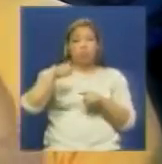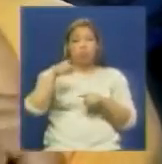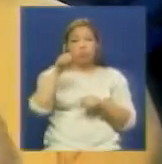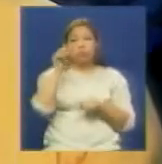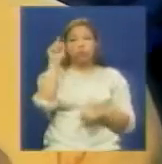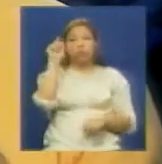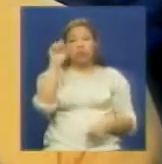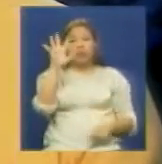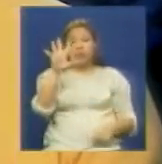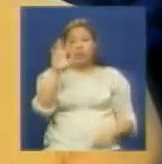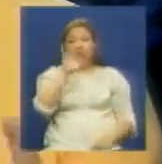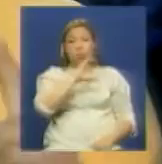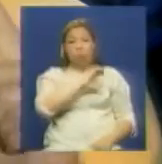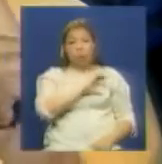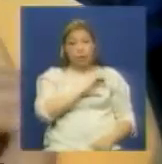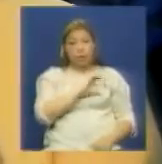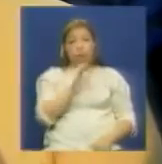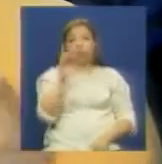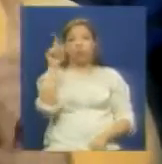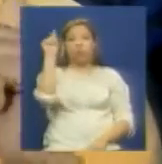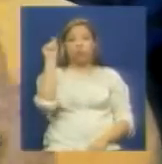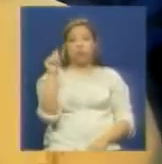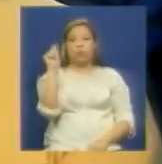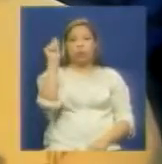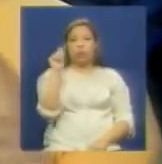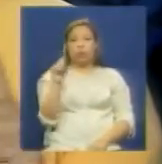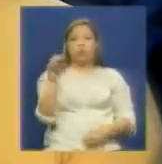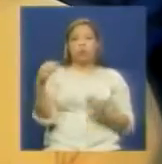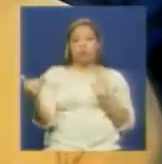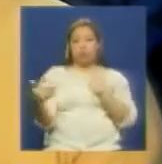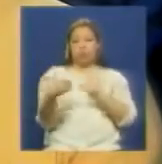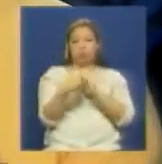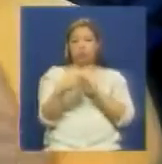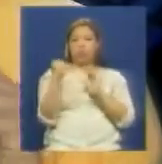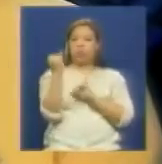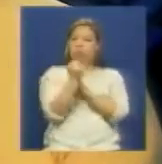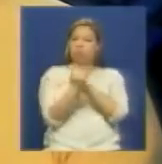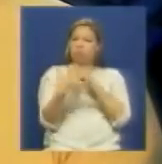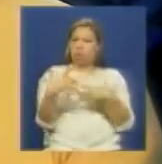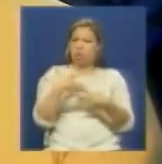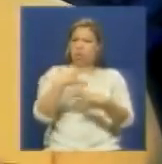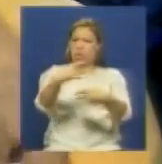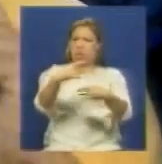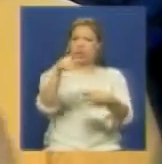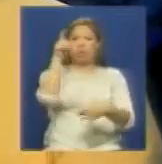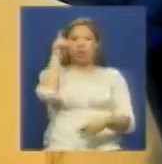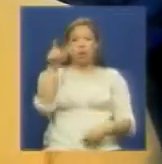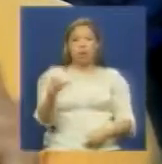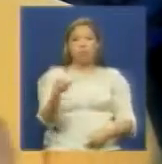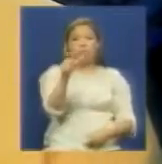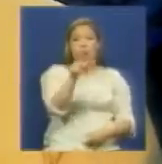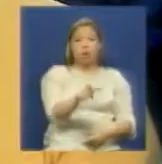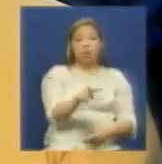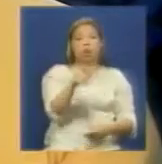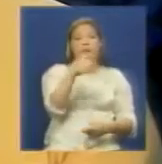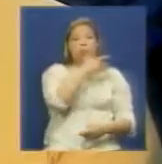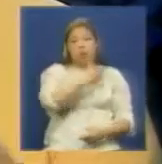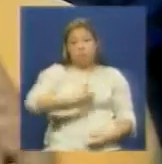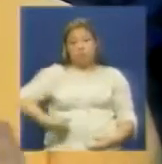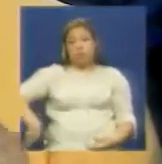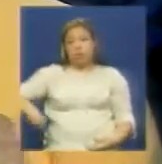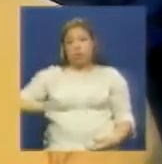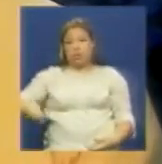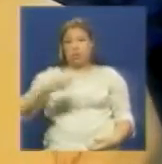el 5 de enero van contra los intereses del pueblo allí el presidente